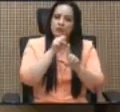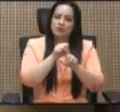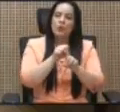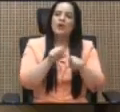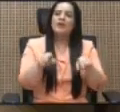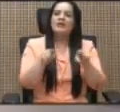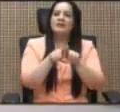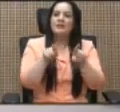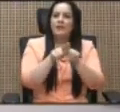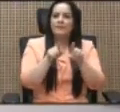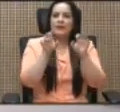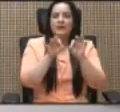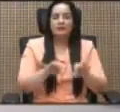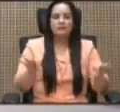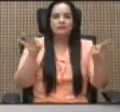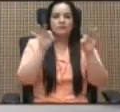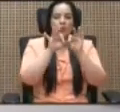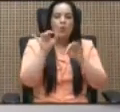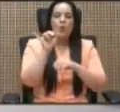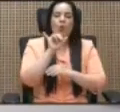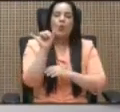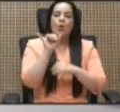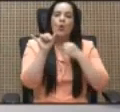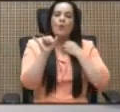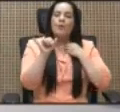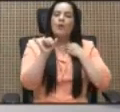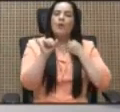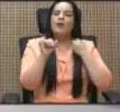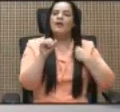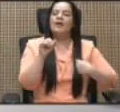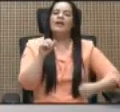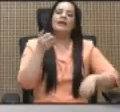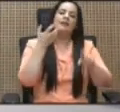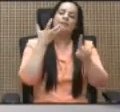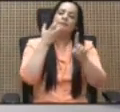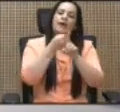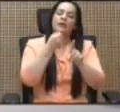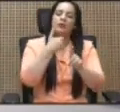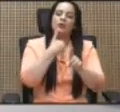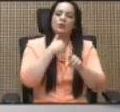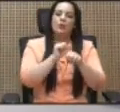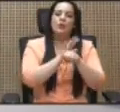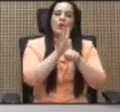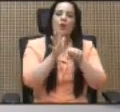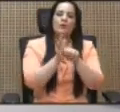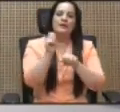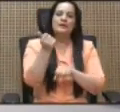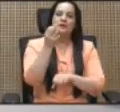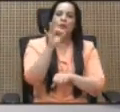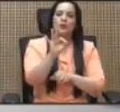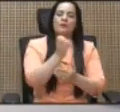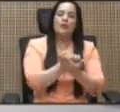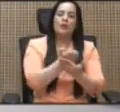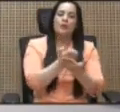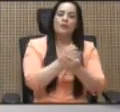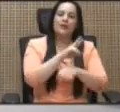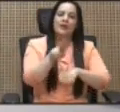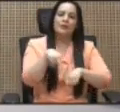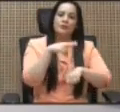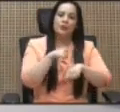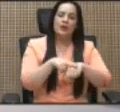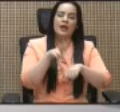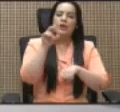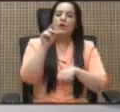extraordinaria como el impacto que tuvo el COVID-19 en la economía nacional. No se refiere